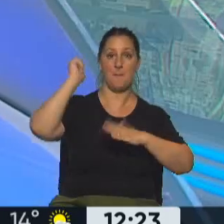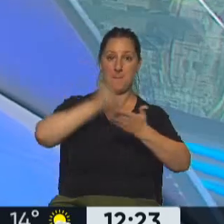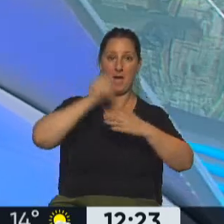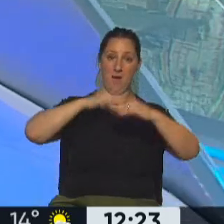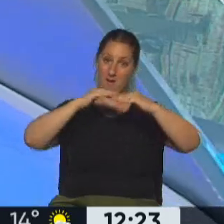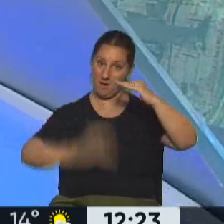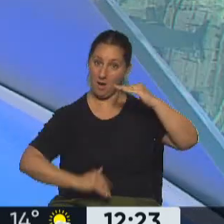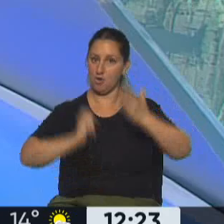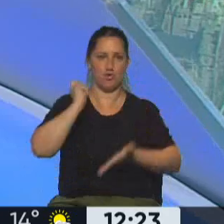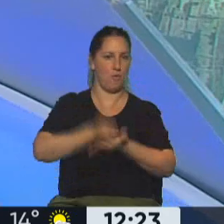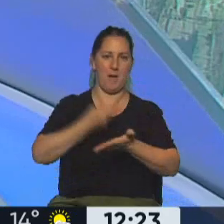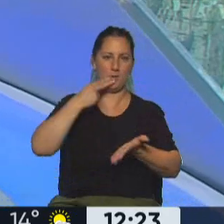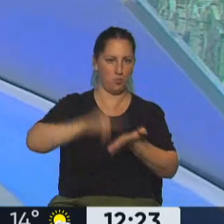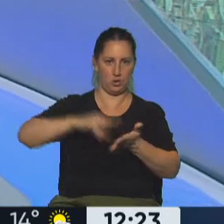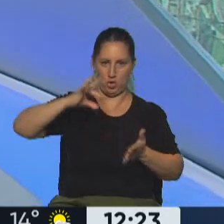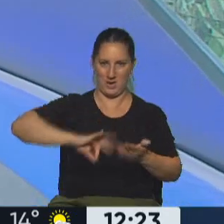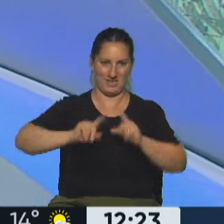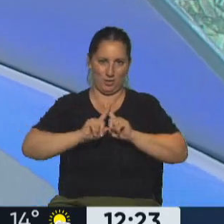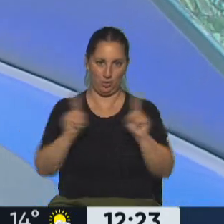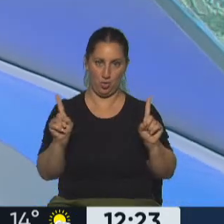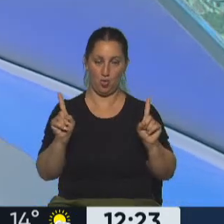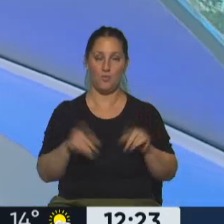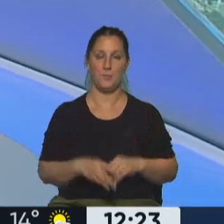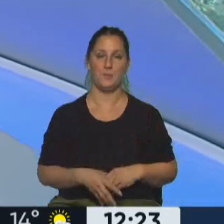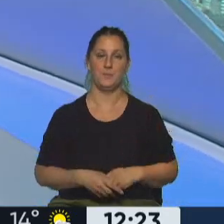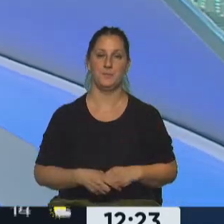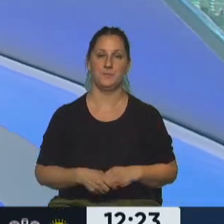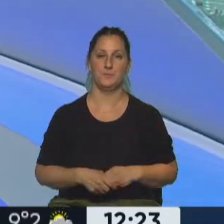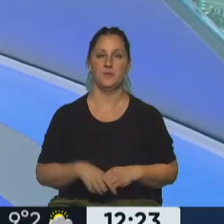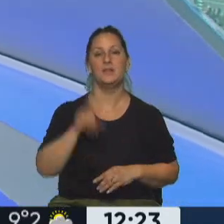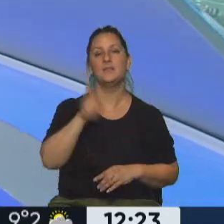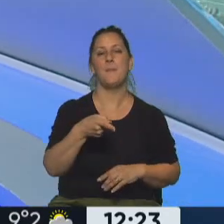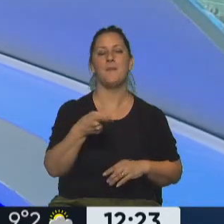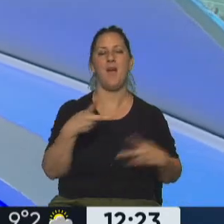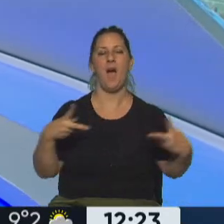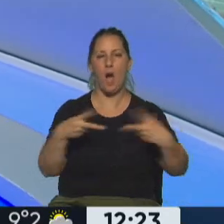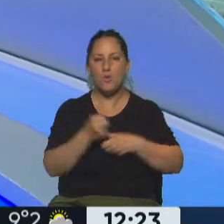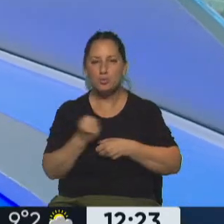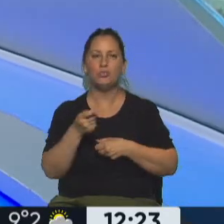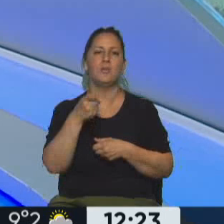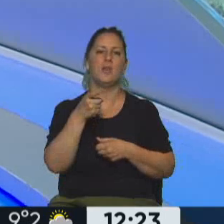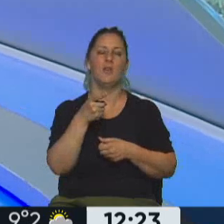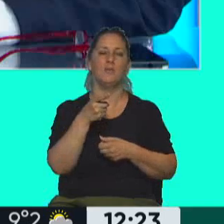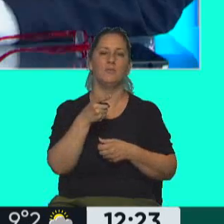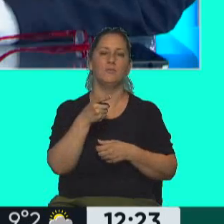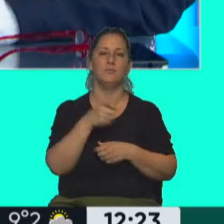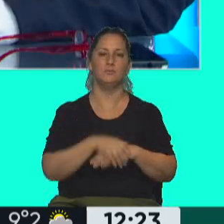no se paga ganancias. Pero además va a haber un ajuste en toda la escala de